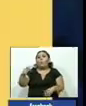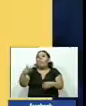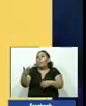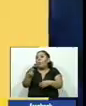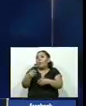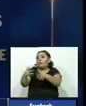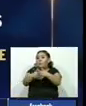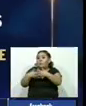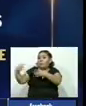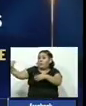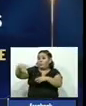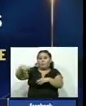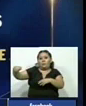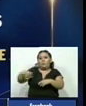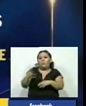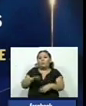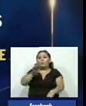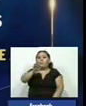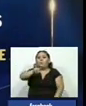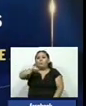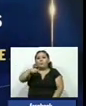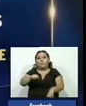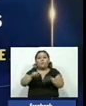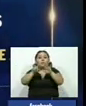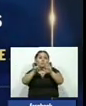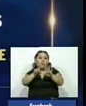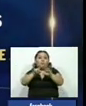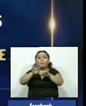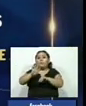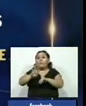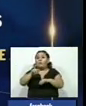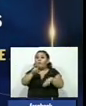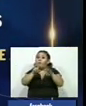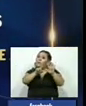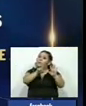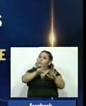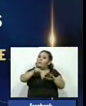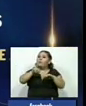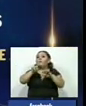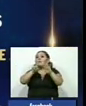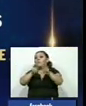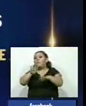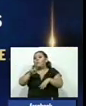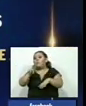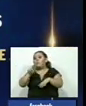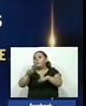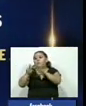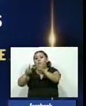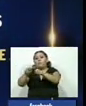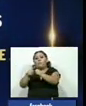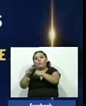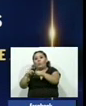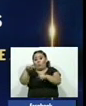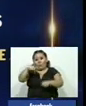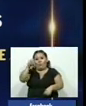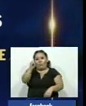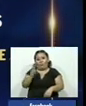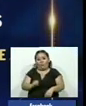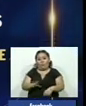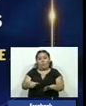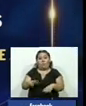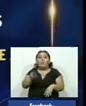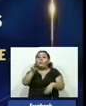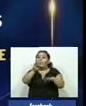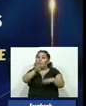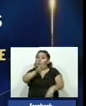remesas familiares ascendió a 4.641.7 millones de dólares hasta octubre de este año 200